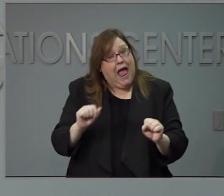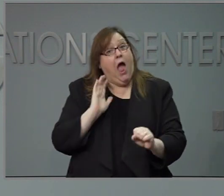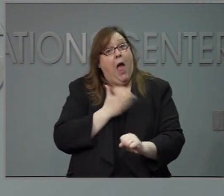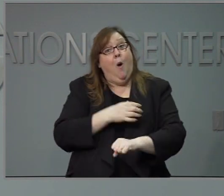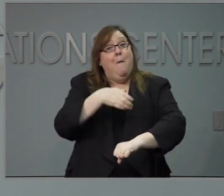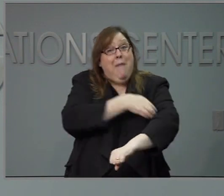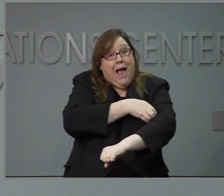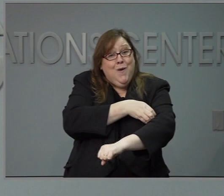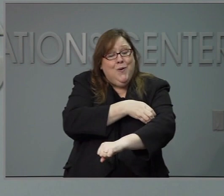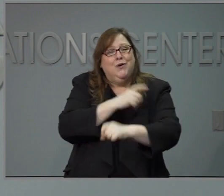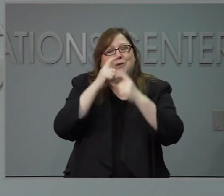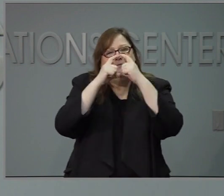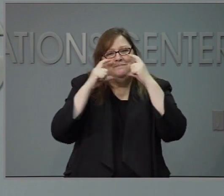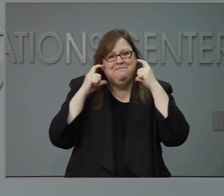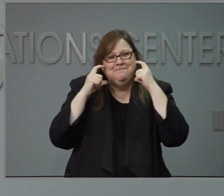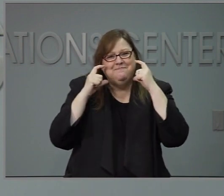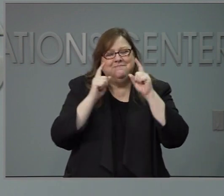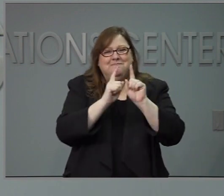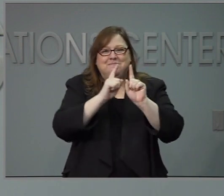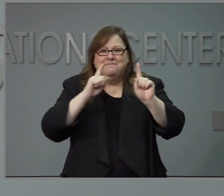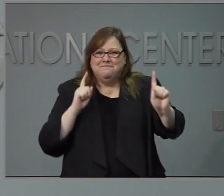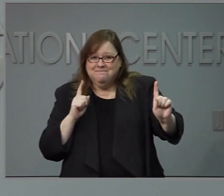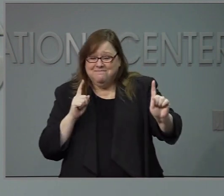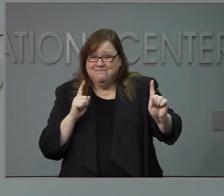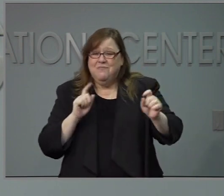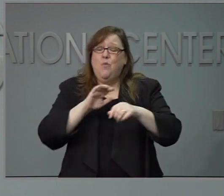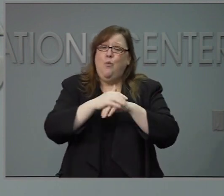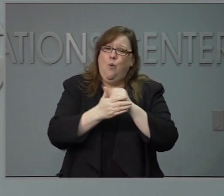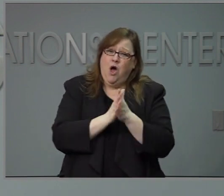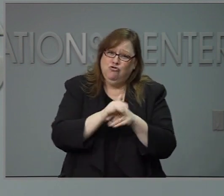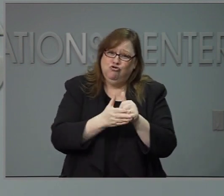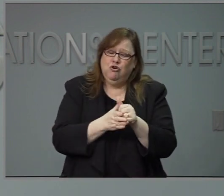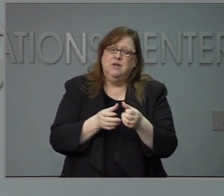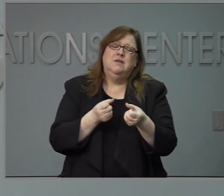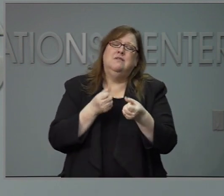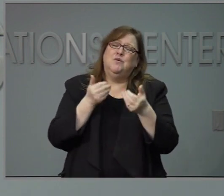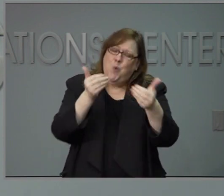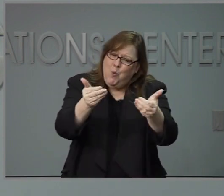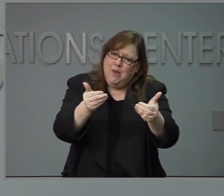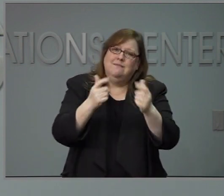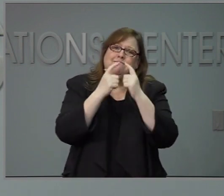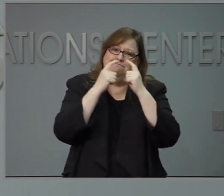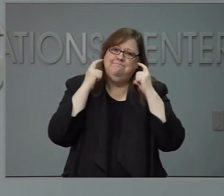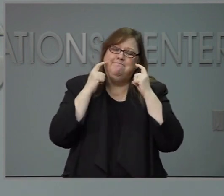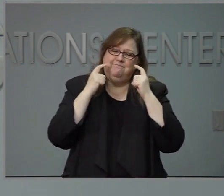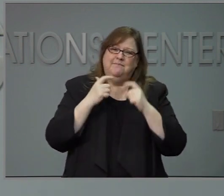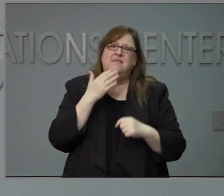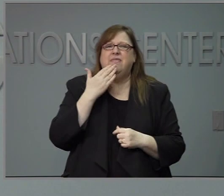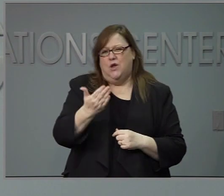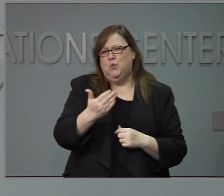sepárense y lávense las manos y cualquiera que sea su razón, póngase tras la más mascarilla. Gracias, gobernador.